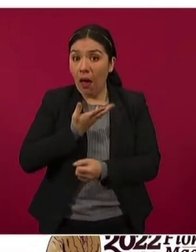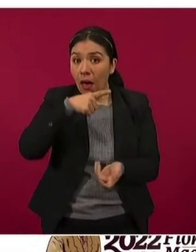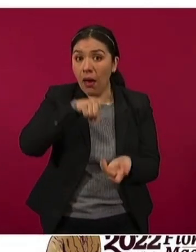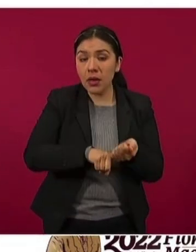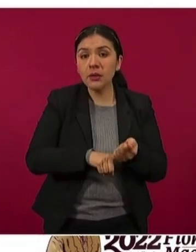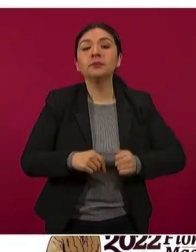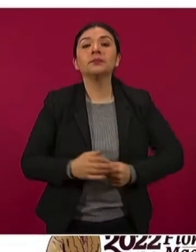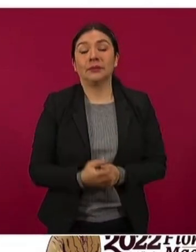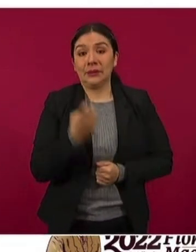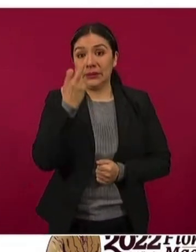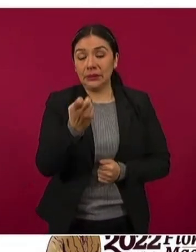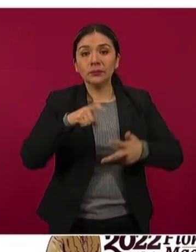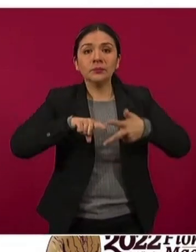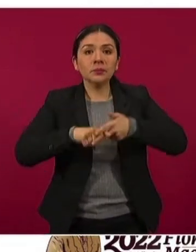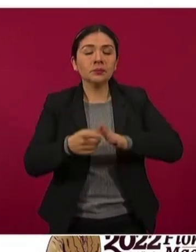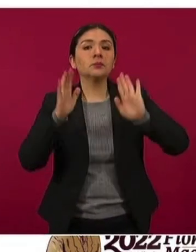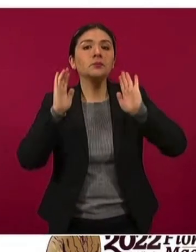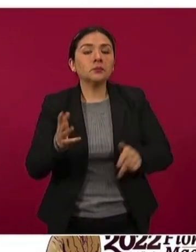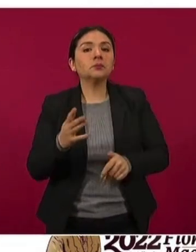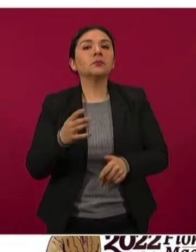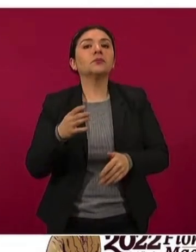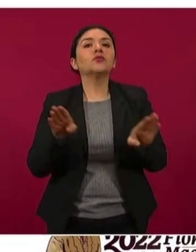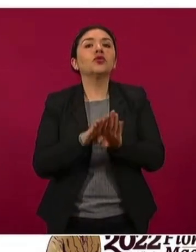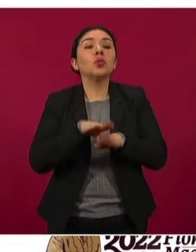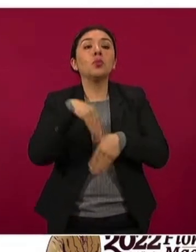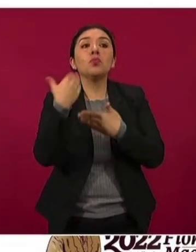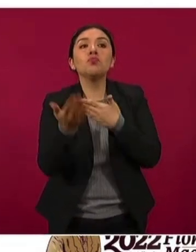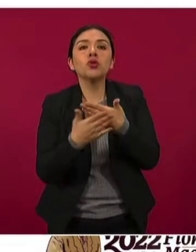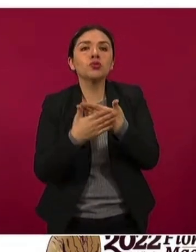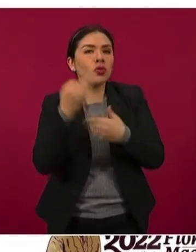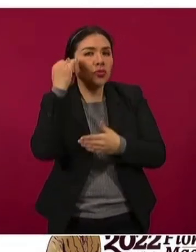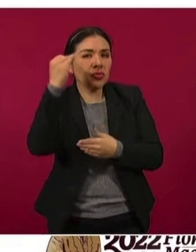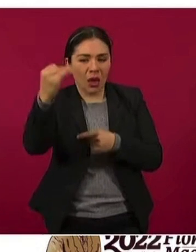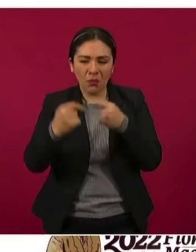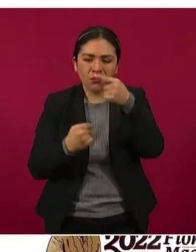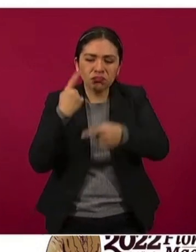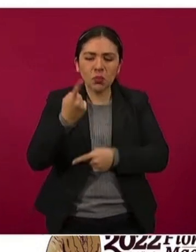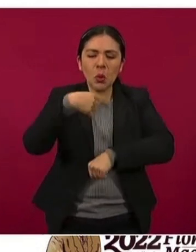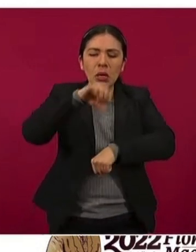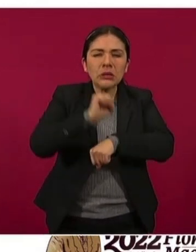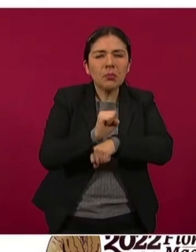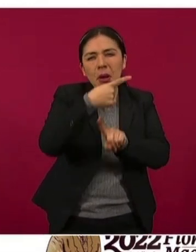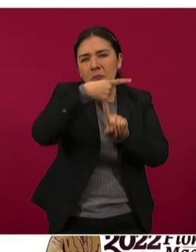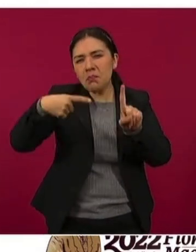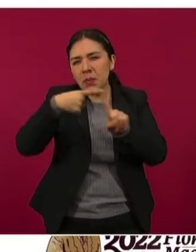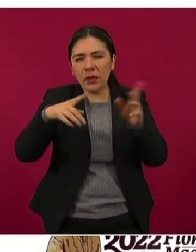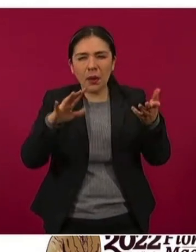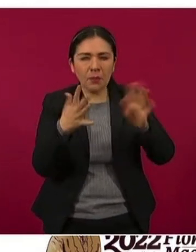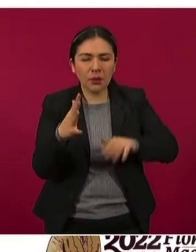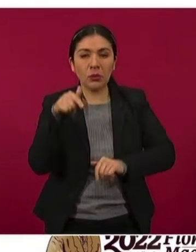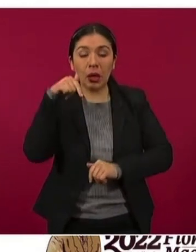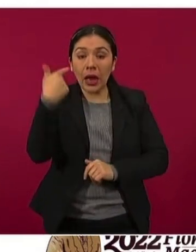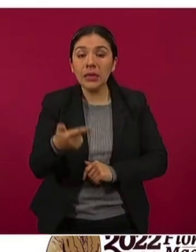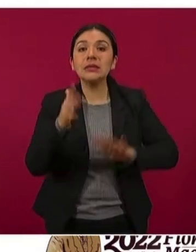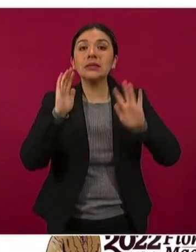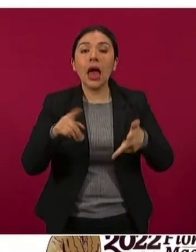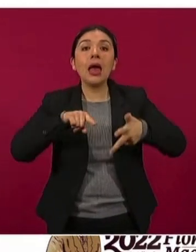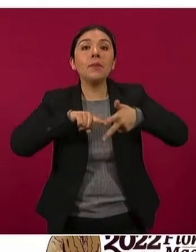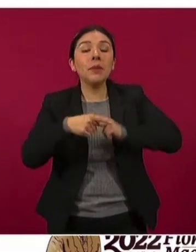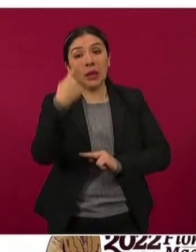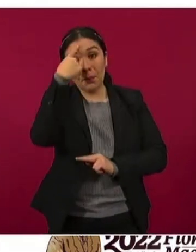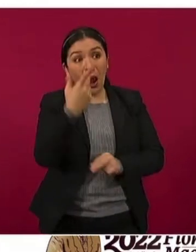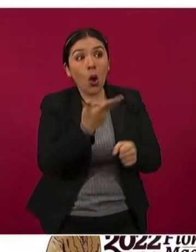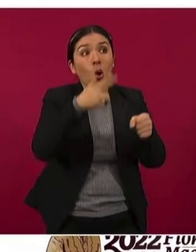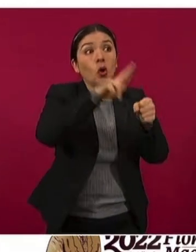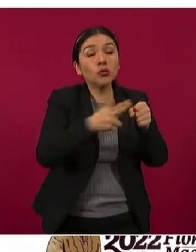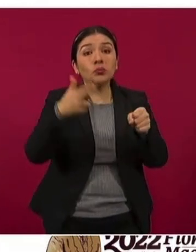esto va a empezar a repercutir en que en las próximas semanas o semana y media se estarán empezando a desocupar